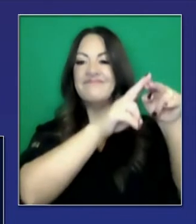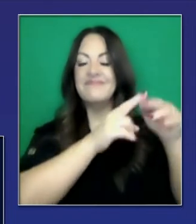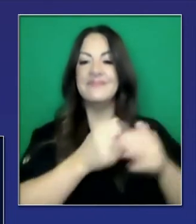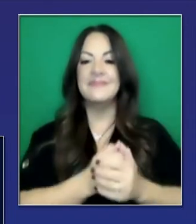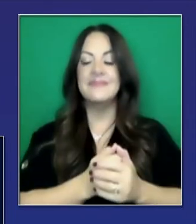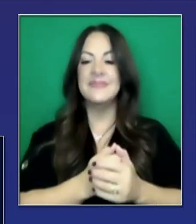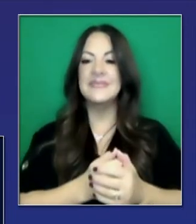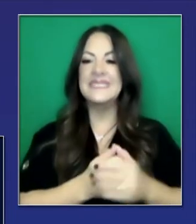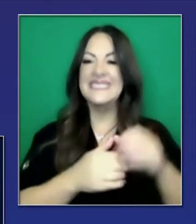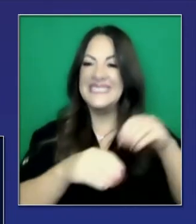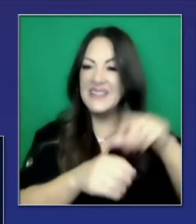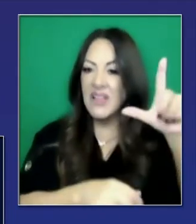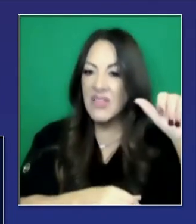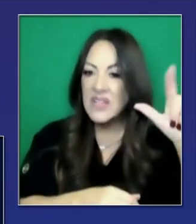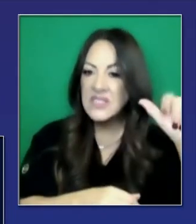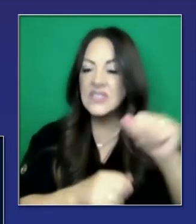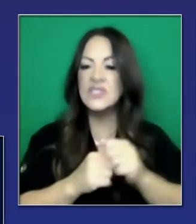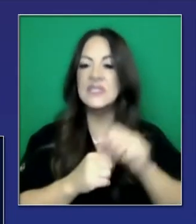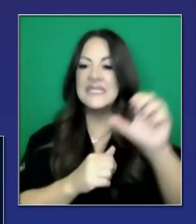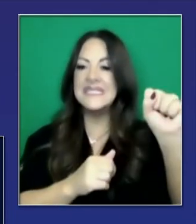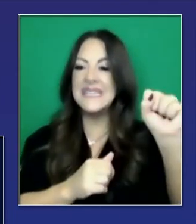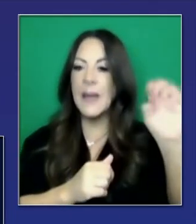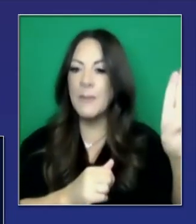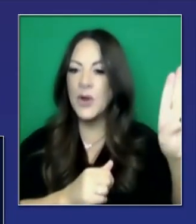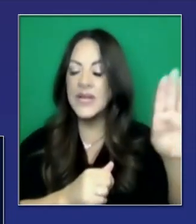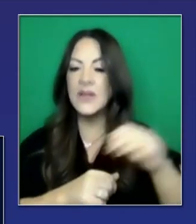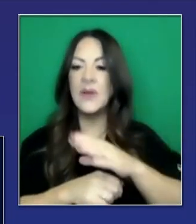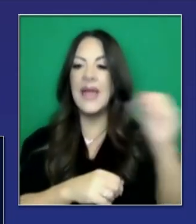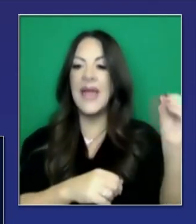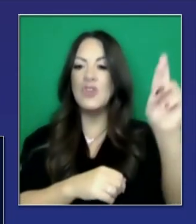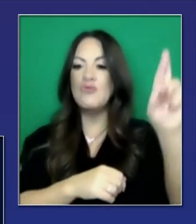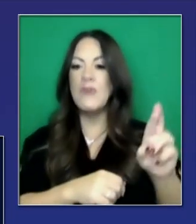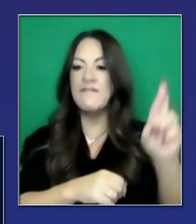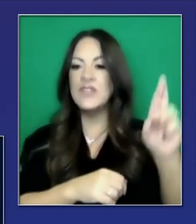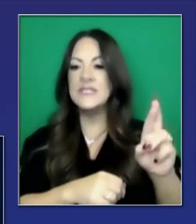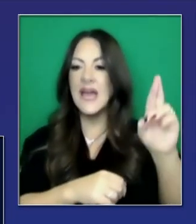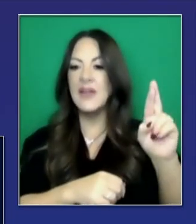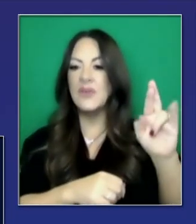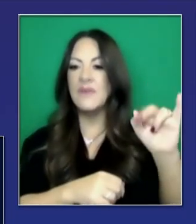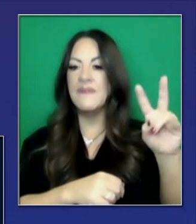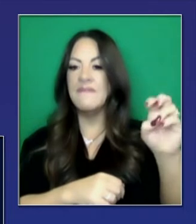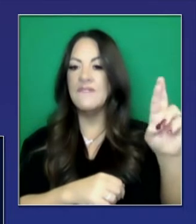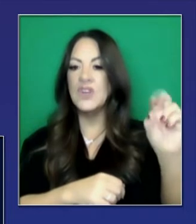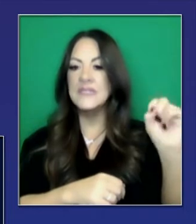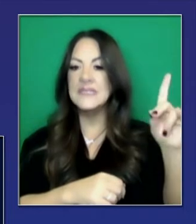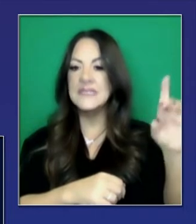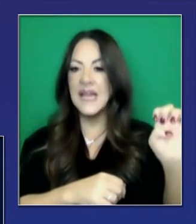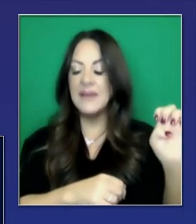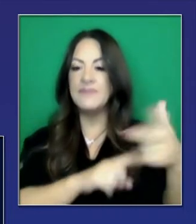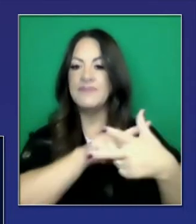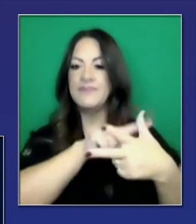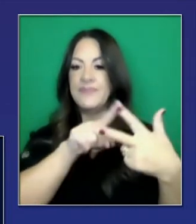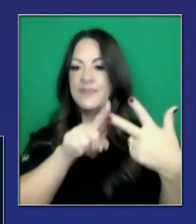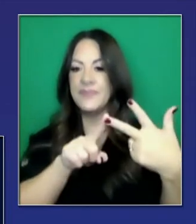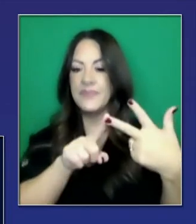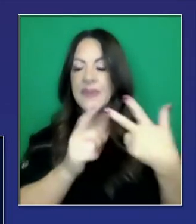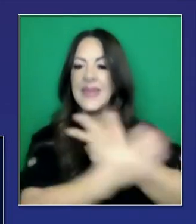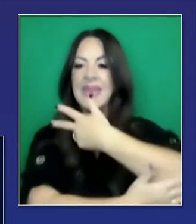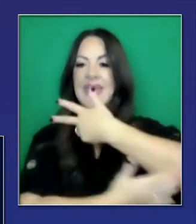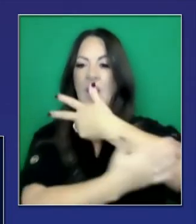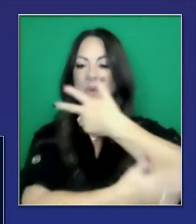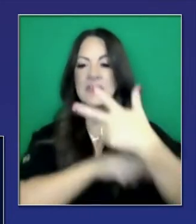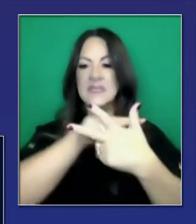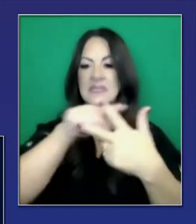altos, particularmente en Condado de Los Ángeles, pero también San Bernardino y partes de Riverside como condados. Estos tres siguen